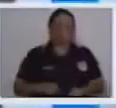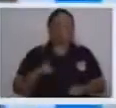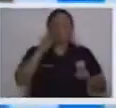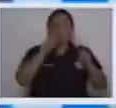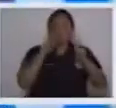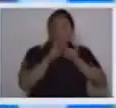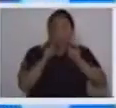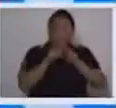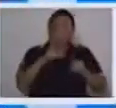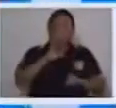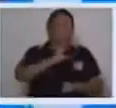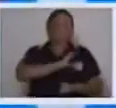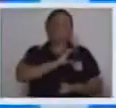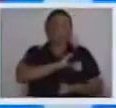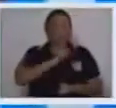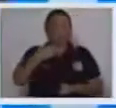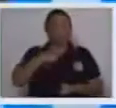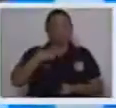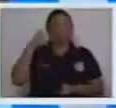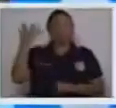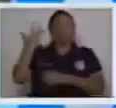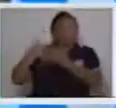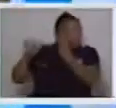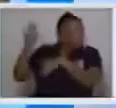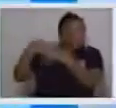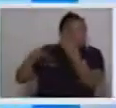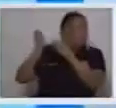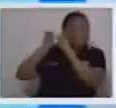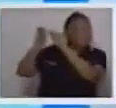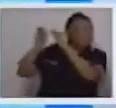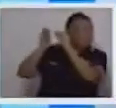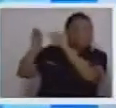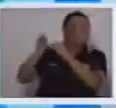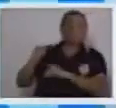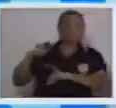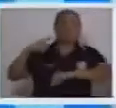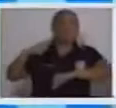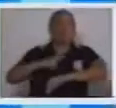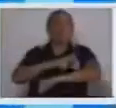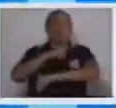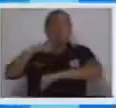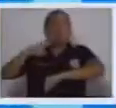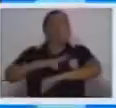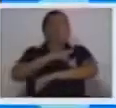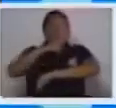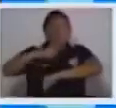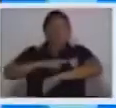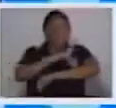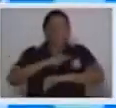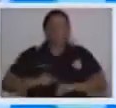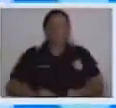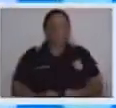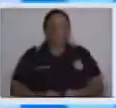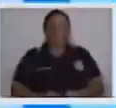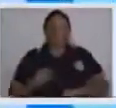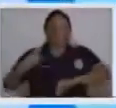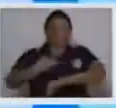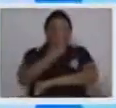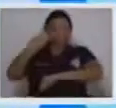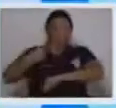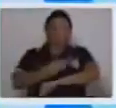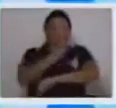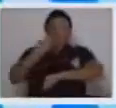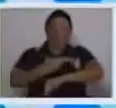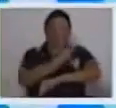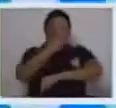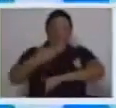nuestra amiga Carmen nos ha enseñado lengua de señas. Y por ejemplo, oveja, para comunicarnos en lengua de señas, es así.